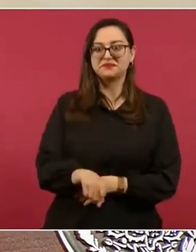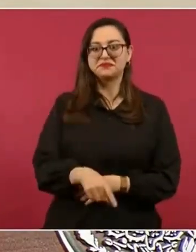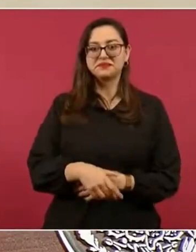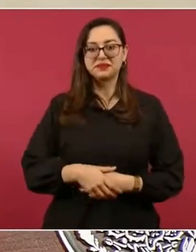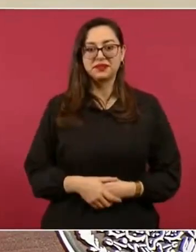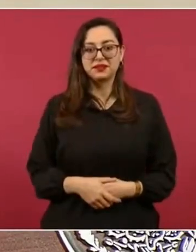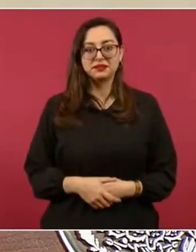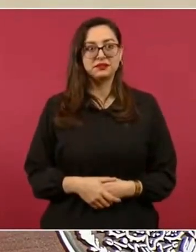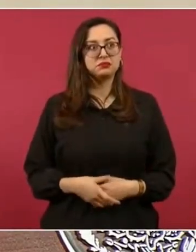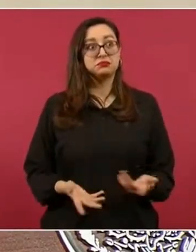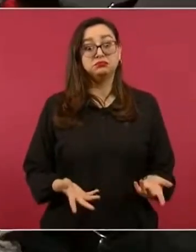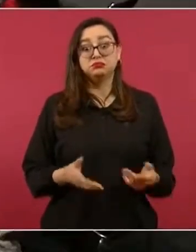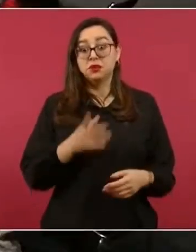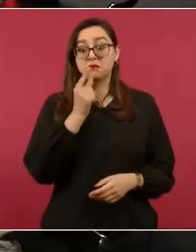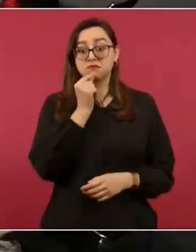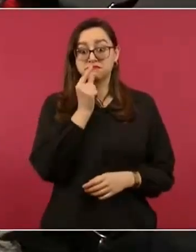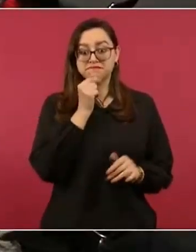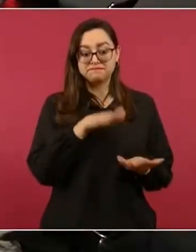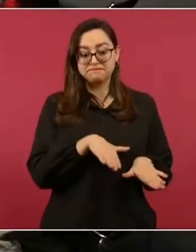apagaban todo.